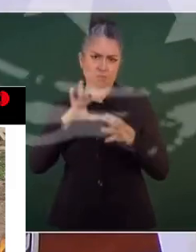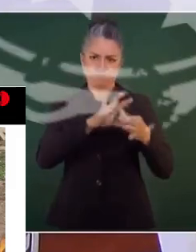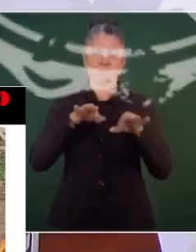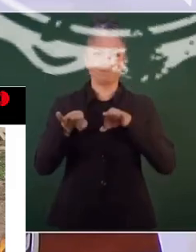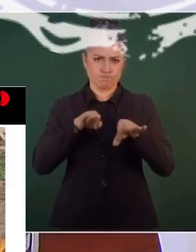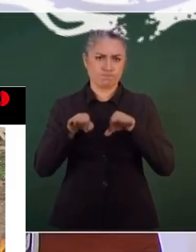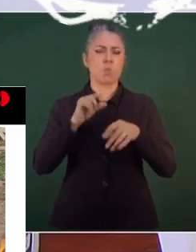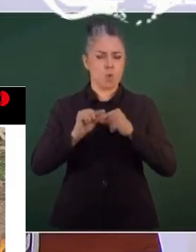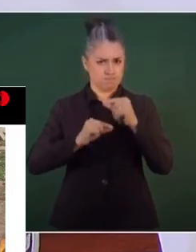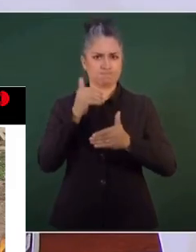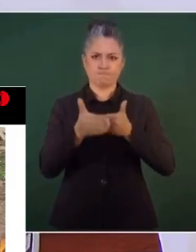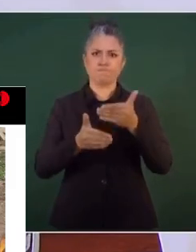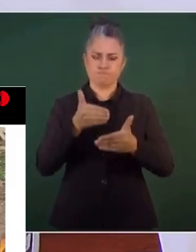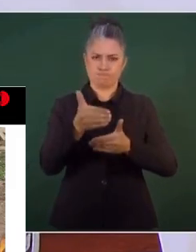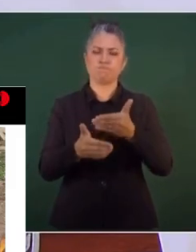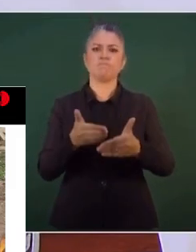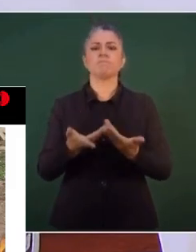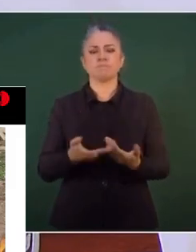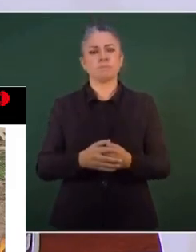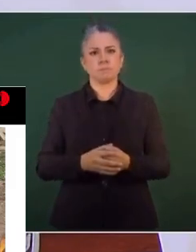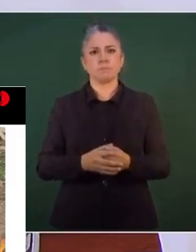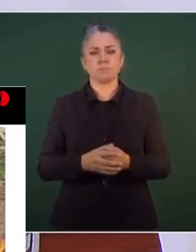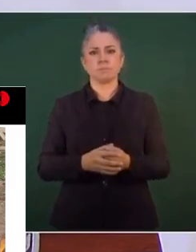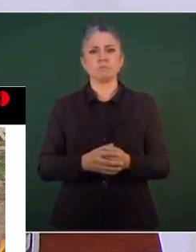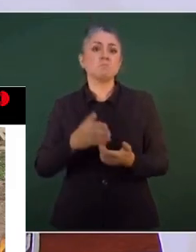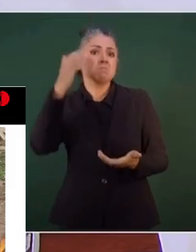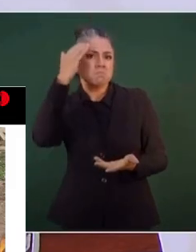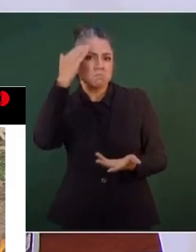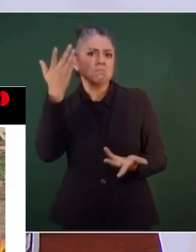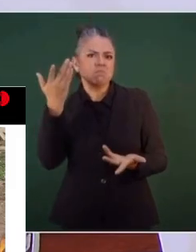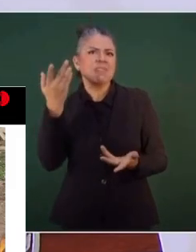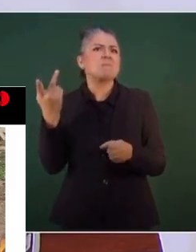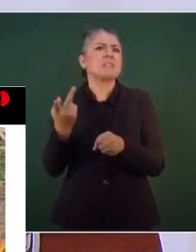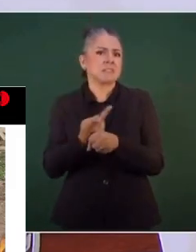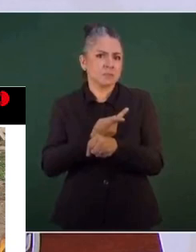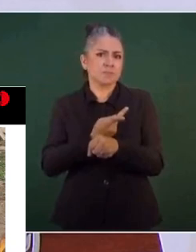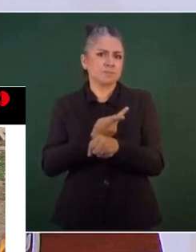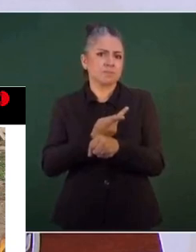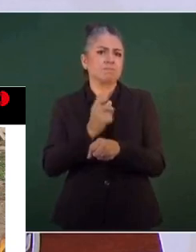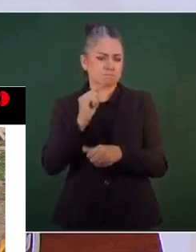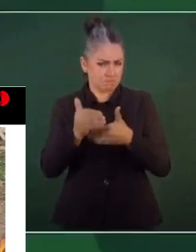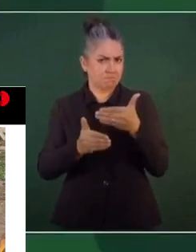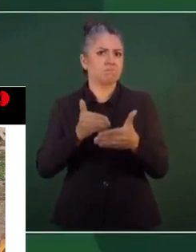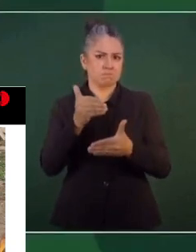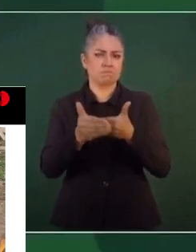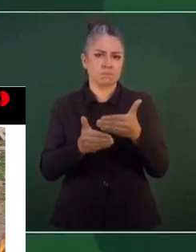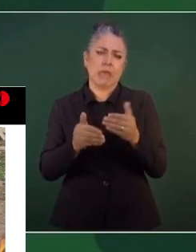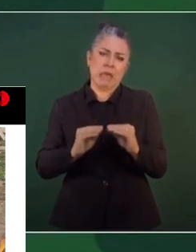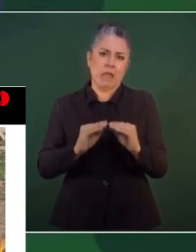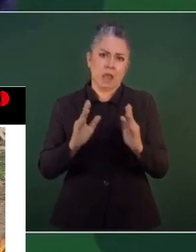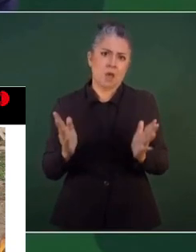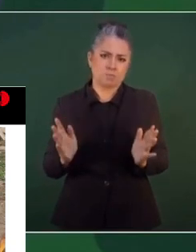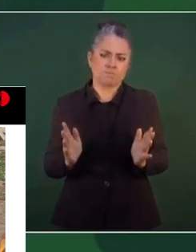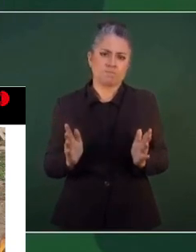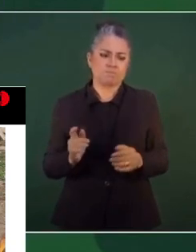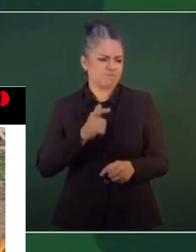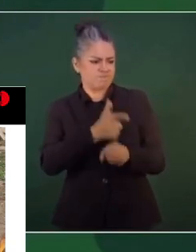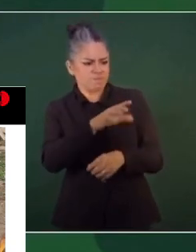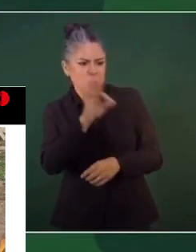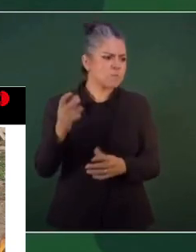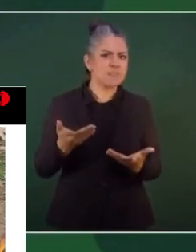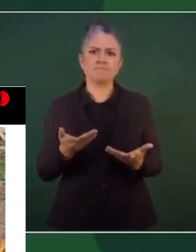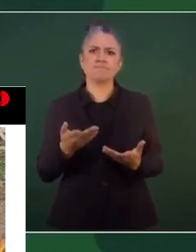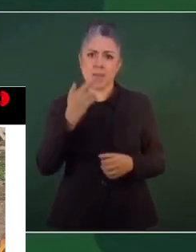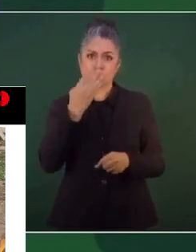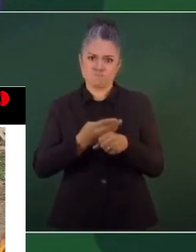Se va avanzando en conocer lo sucedido y desde luego encontrar a los